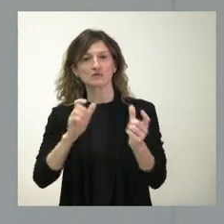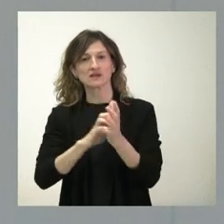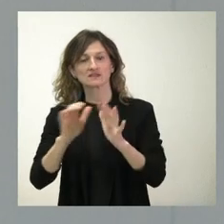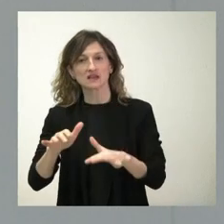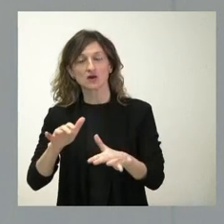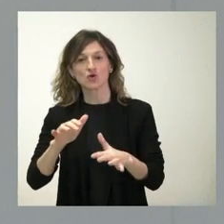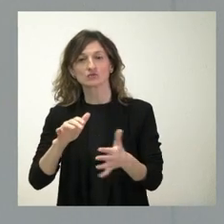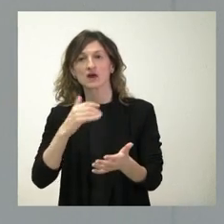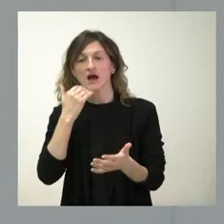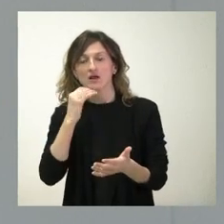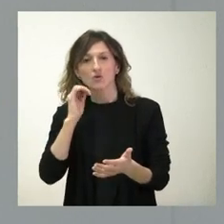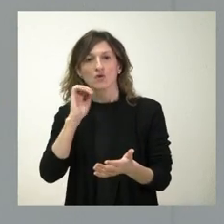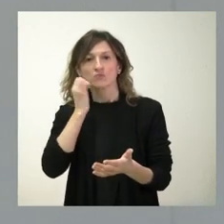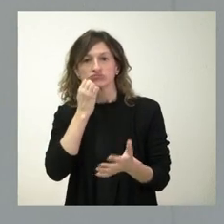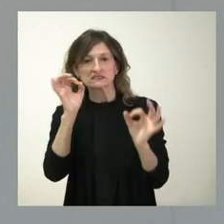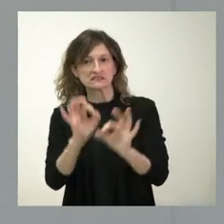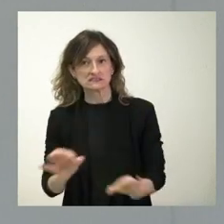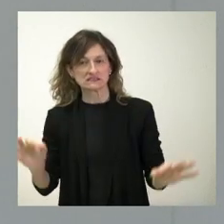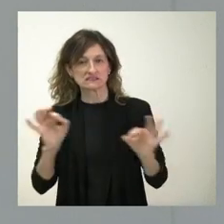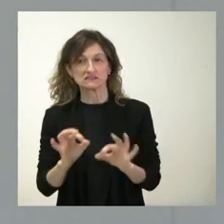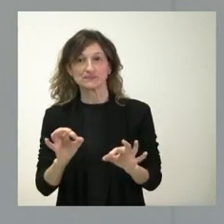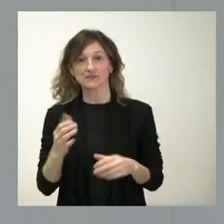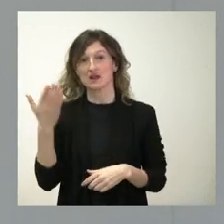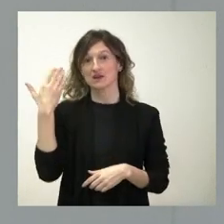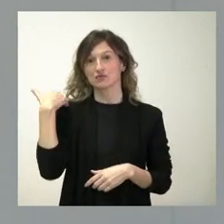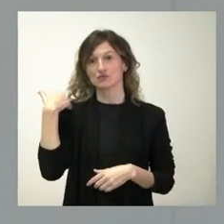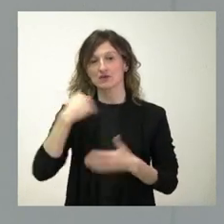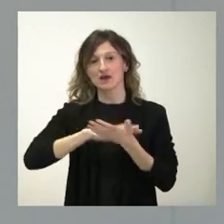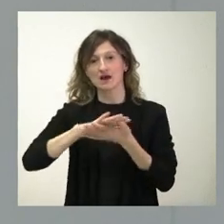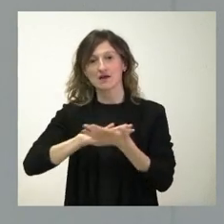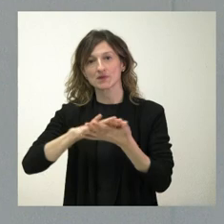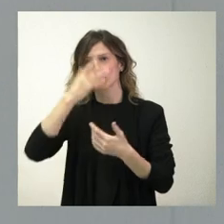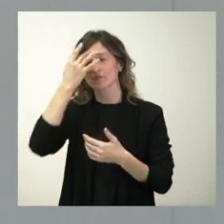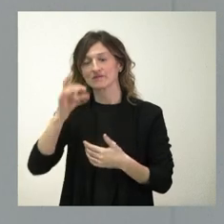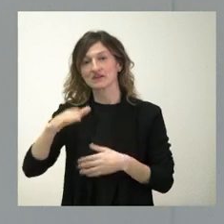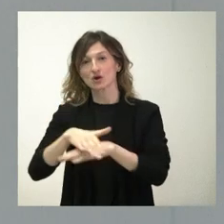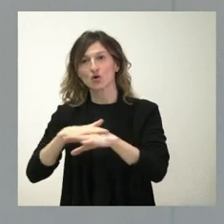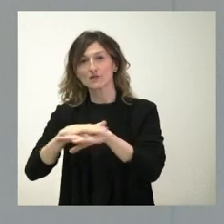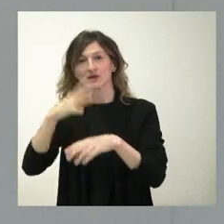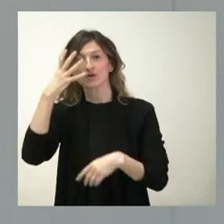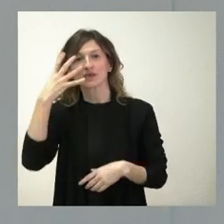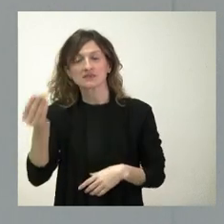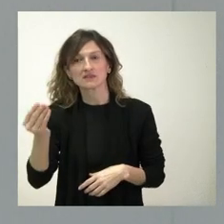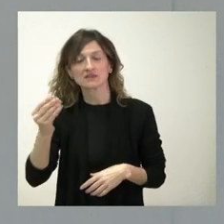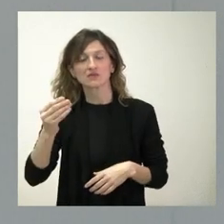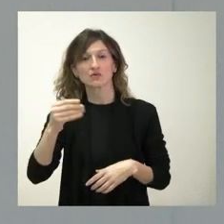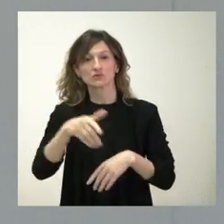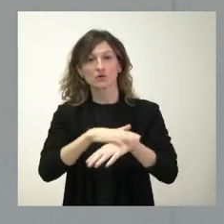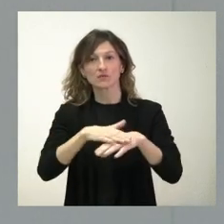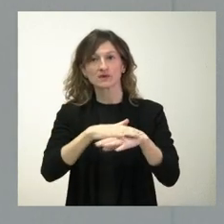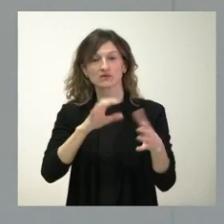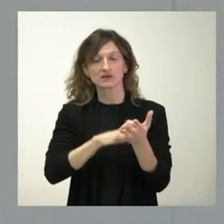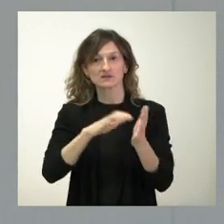al respecto, la Junta de Castilla y León, como hemos reiterado el otro día y por fin el Gobierno ha entendido, lo que va a hacer es mejorar las